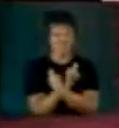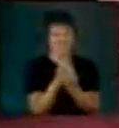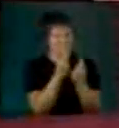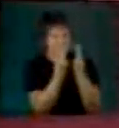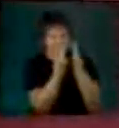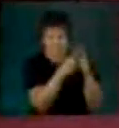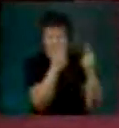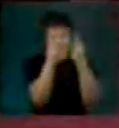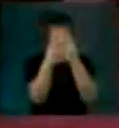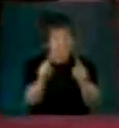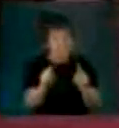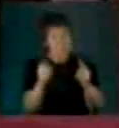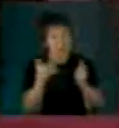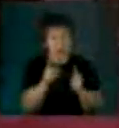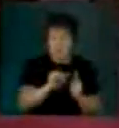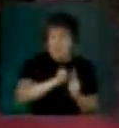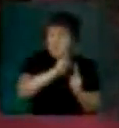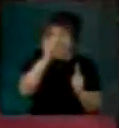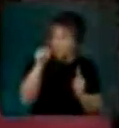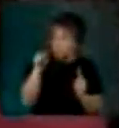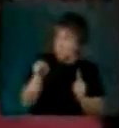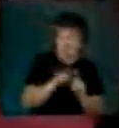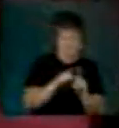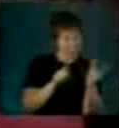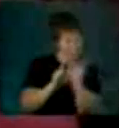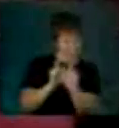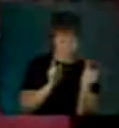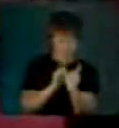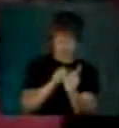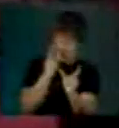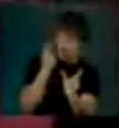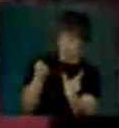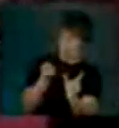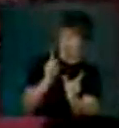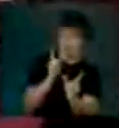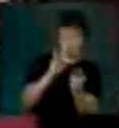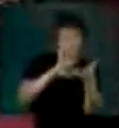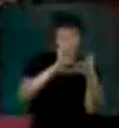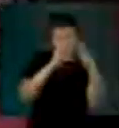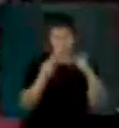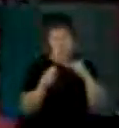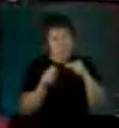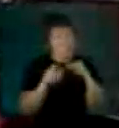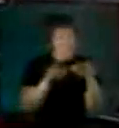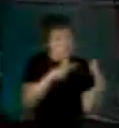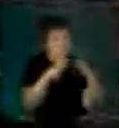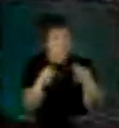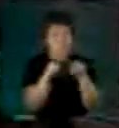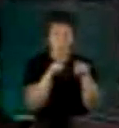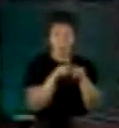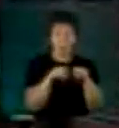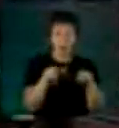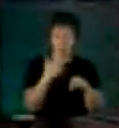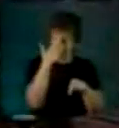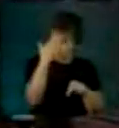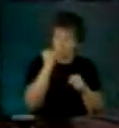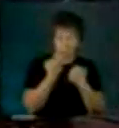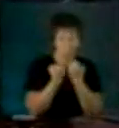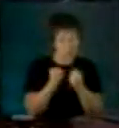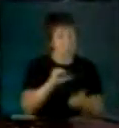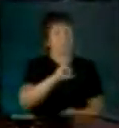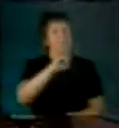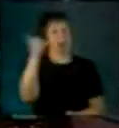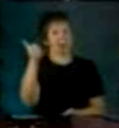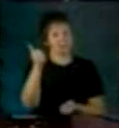diferentes entre sí como pretendían, que sus prácticas y estilos se parecían demasiado y tal vez